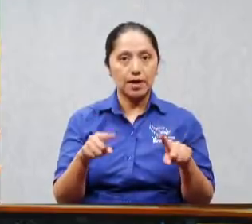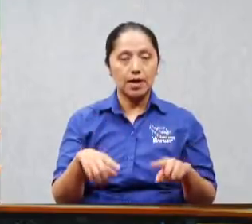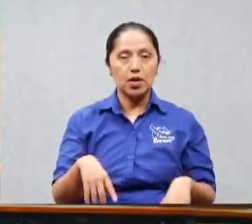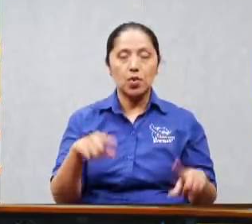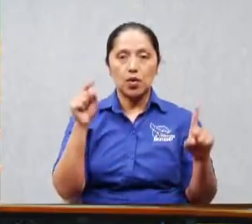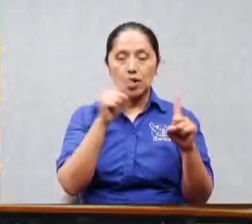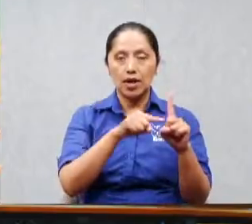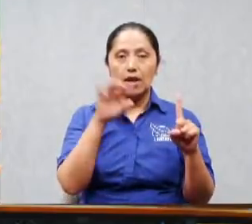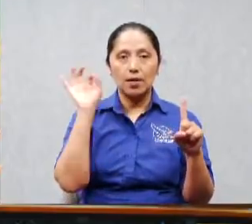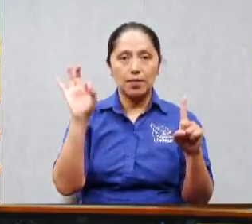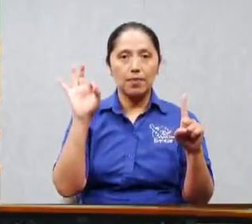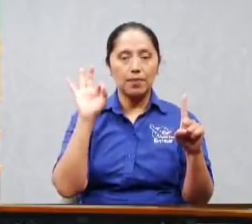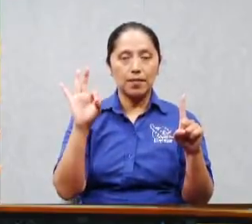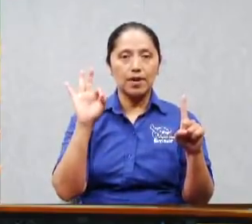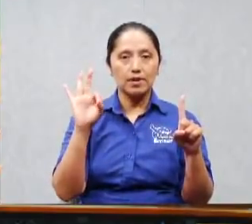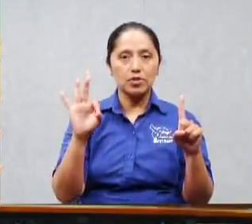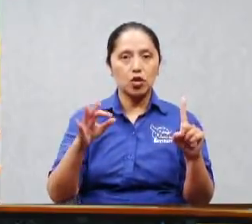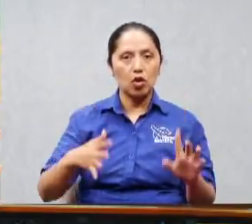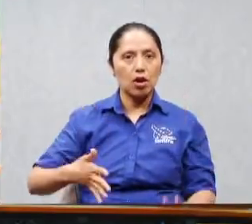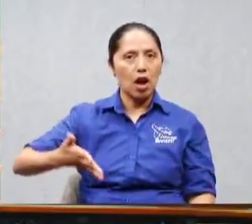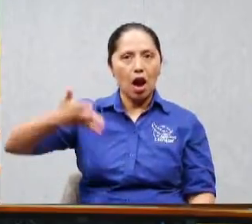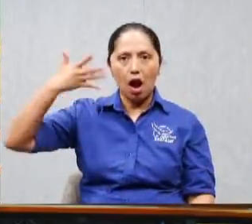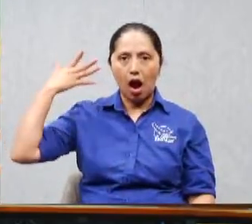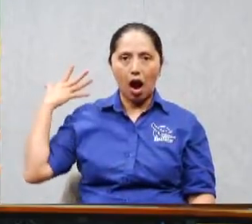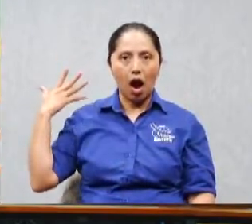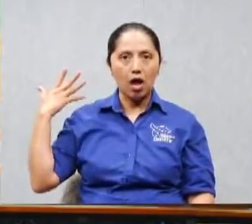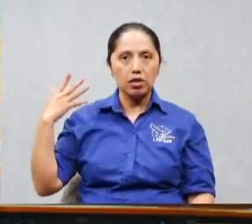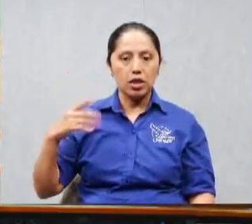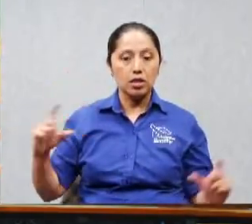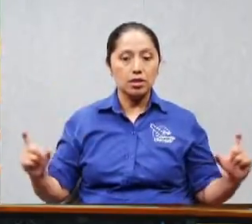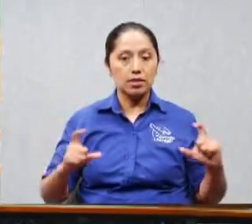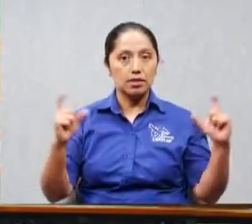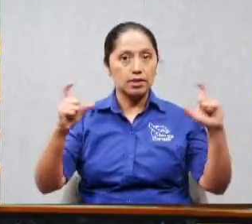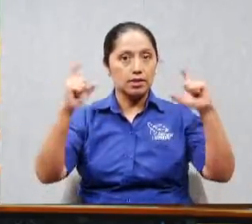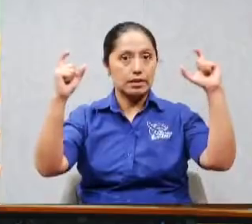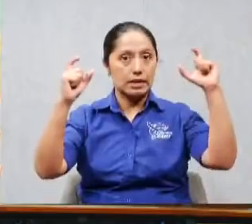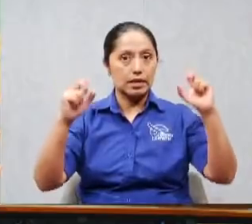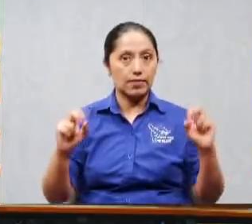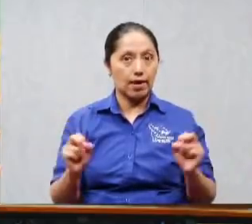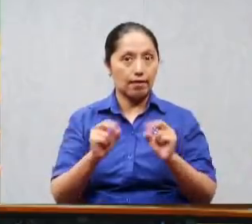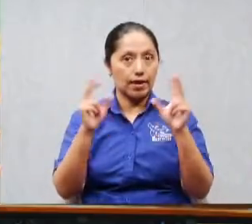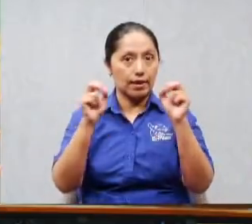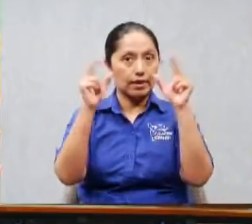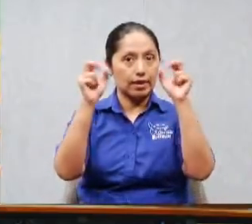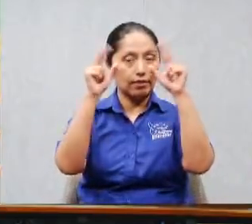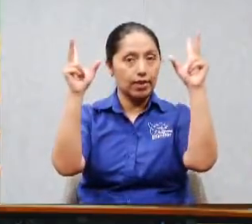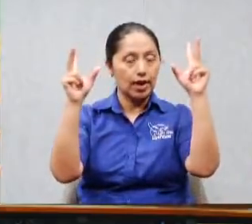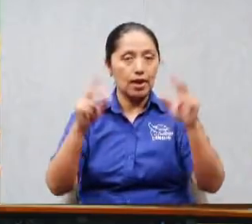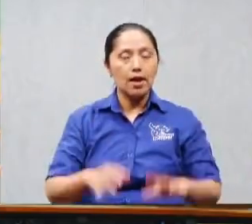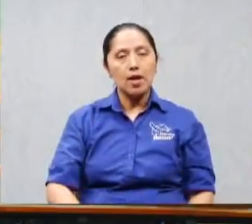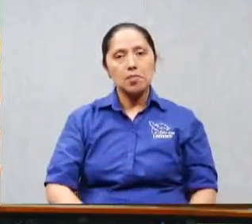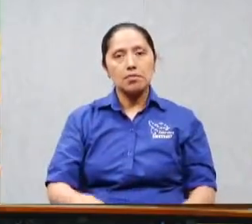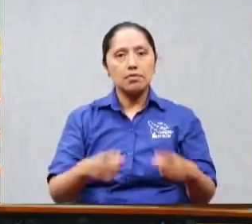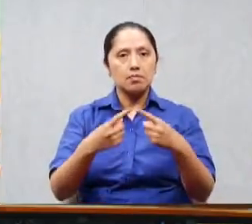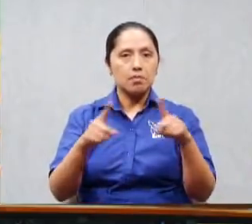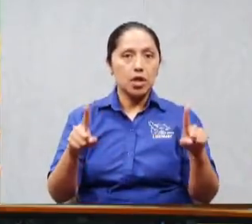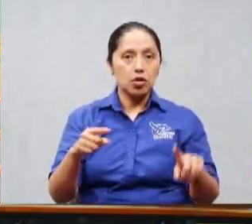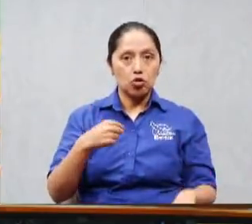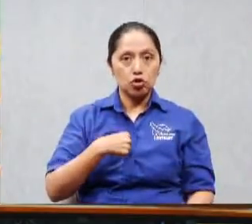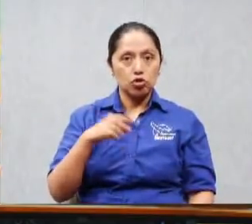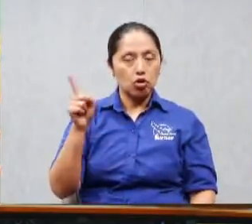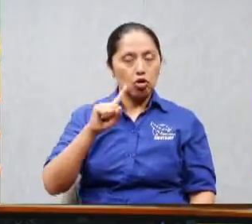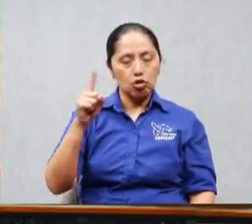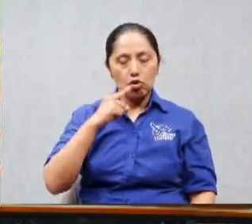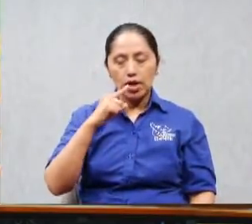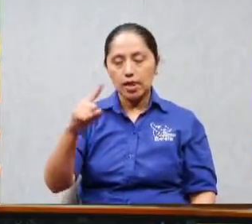porque la celebraban con pompa y árbol en el altar y toda la cosa y él determinó que la iba a dejar de yo nunca le dije nada no le digo nada yo solo